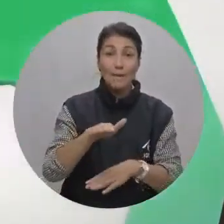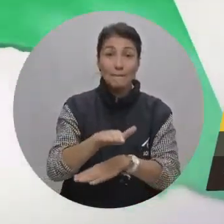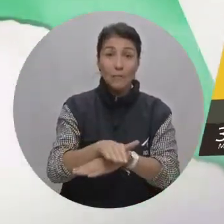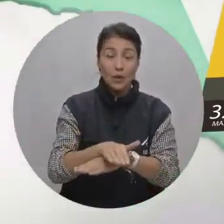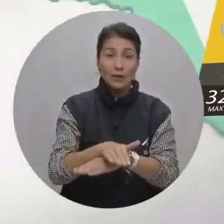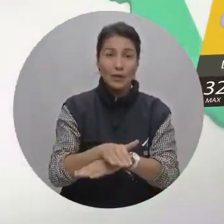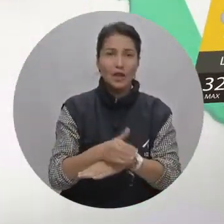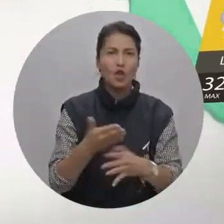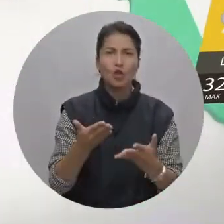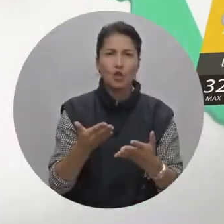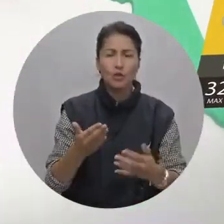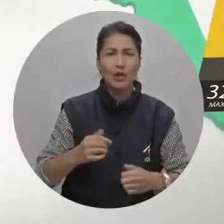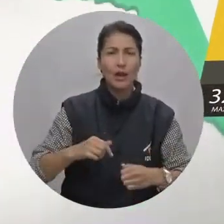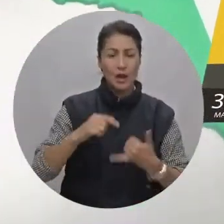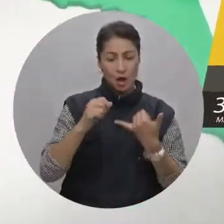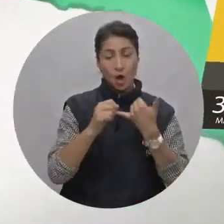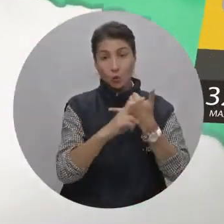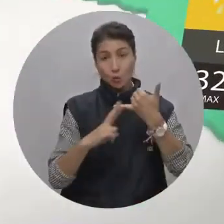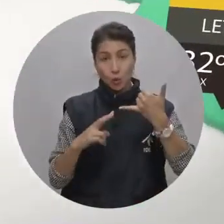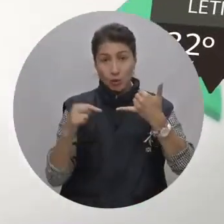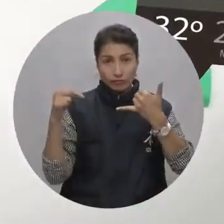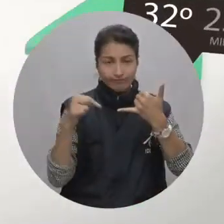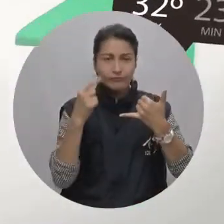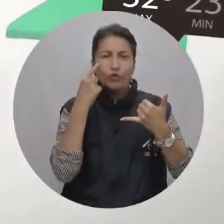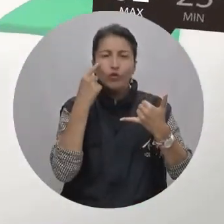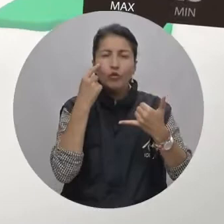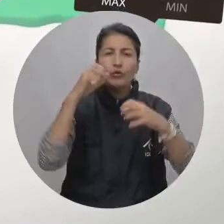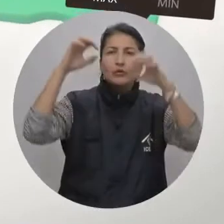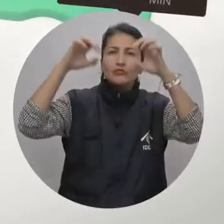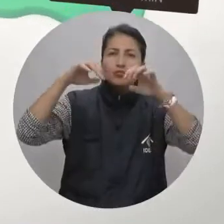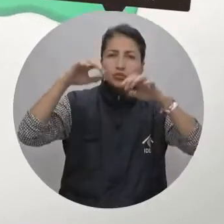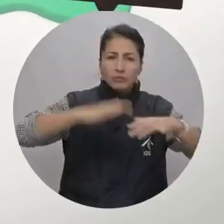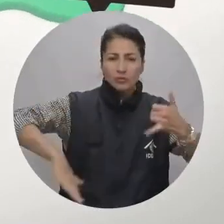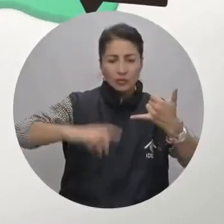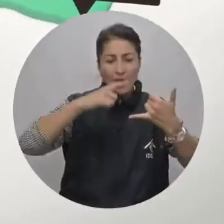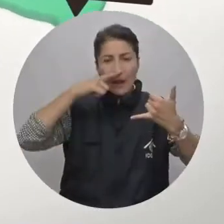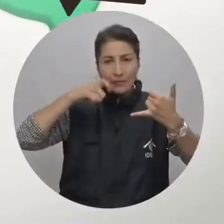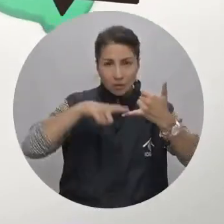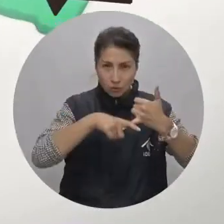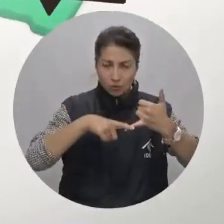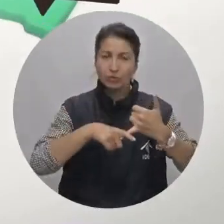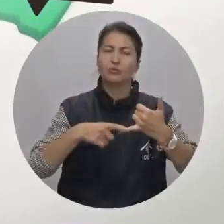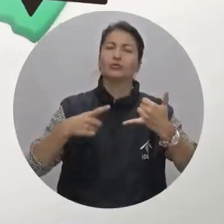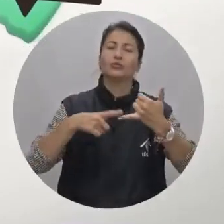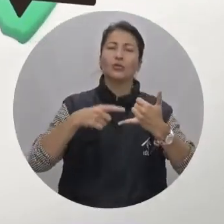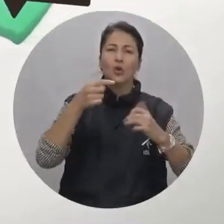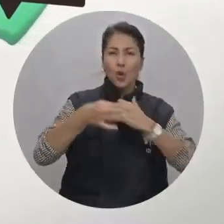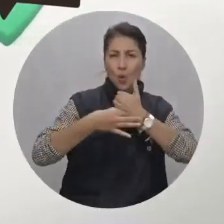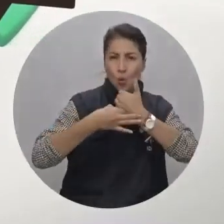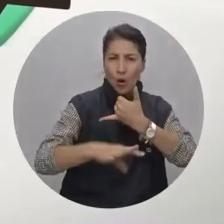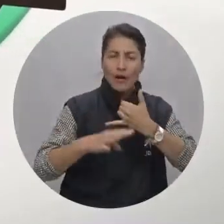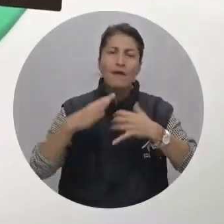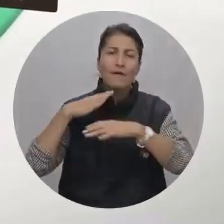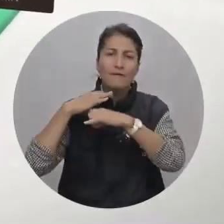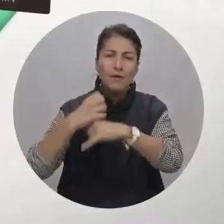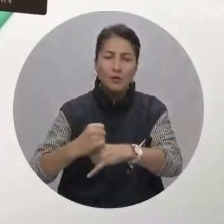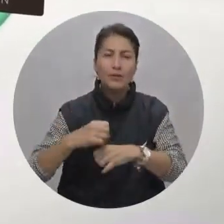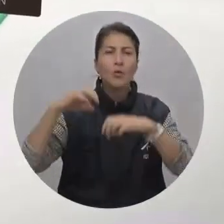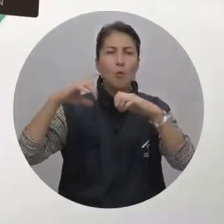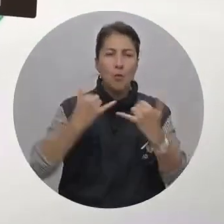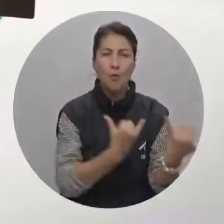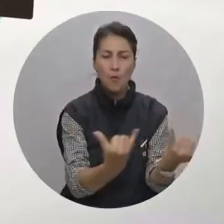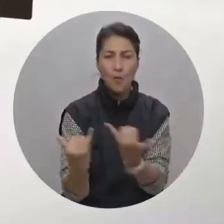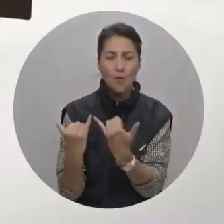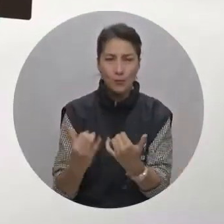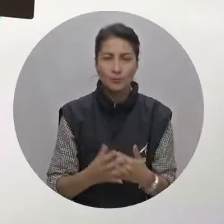En la tarde se mantendría la nubosidad sobre el sur de Colombia, con lluvias en el pie de Monte Amazónico, Amazonas, Guainía y Baupés.